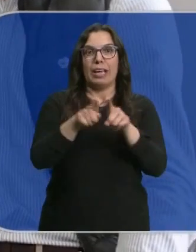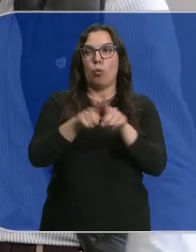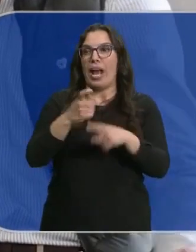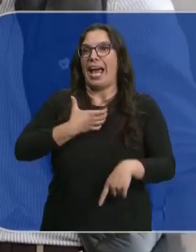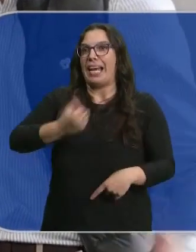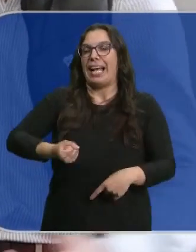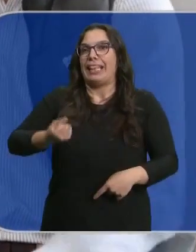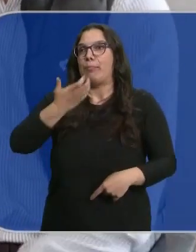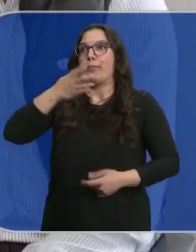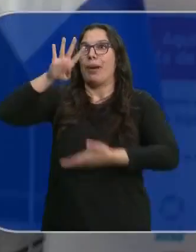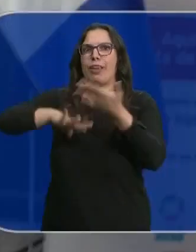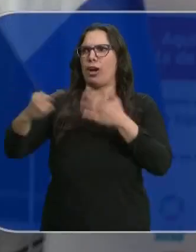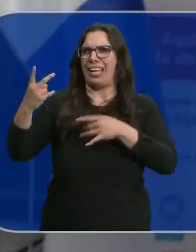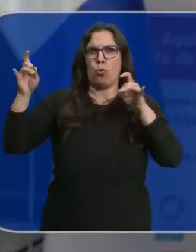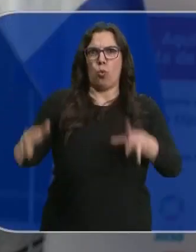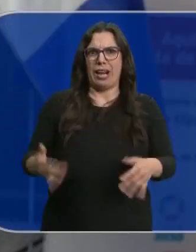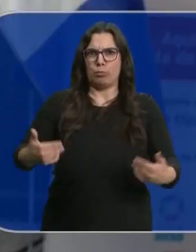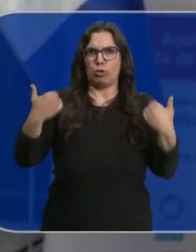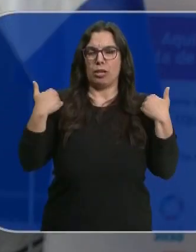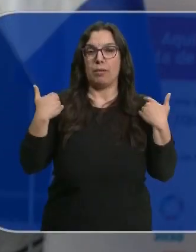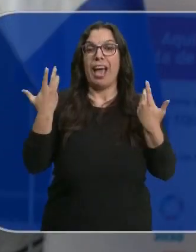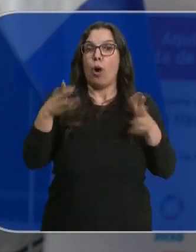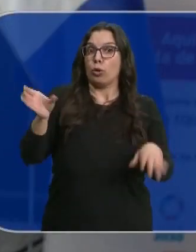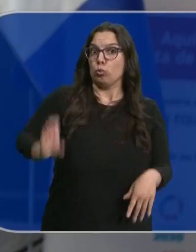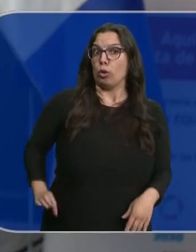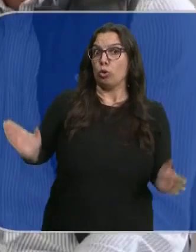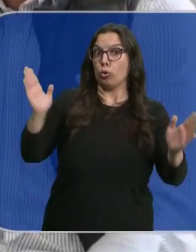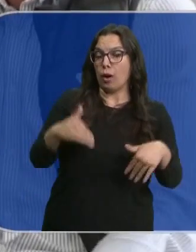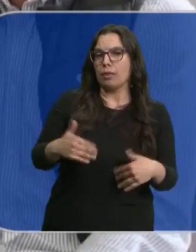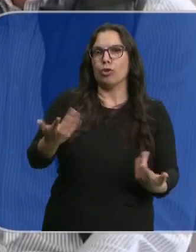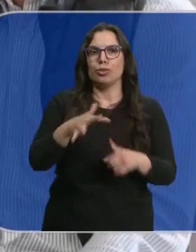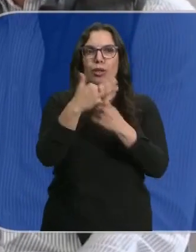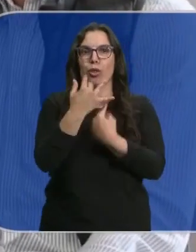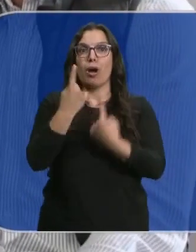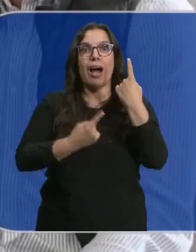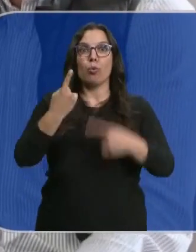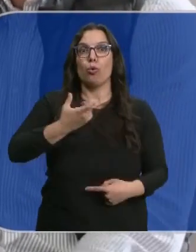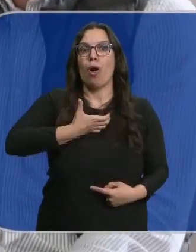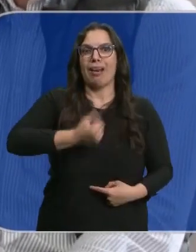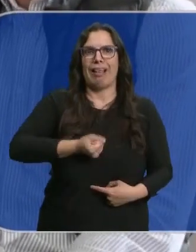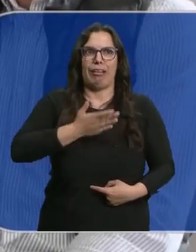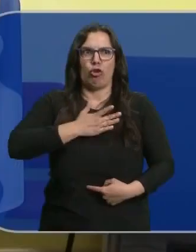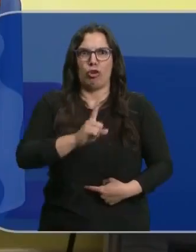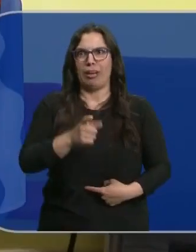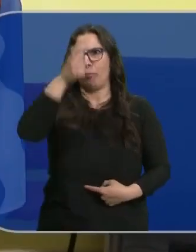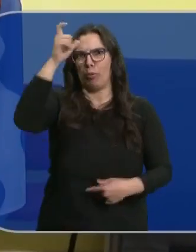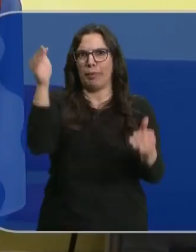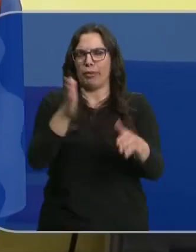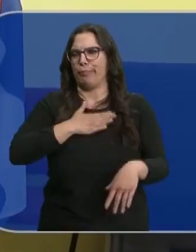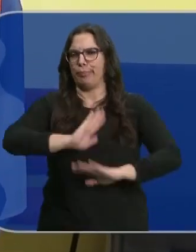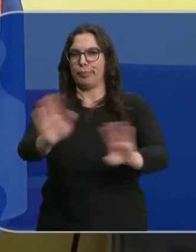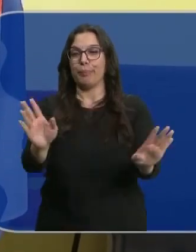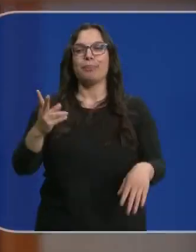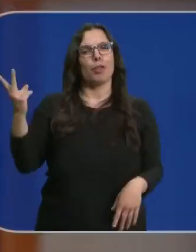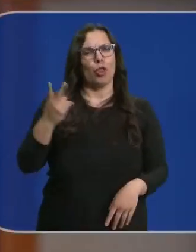el alcalde de Barcelona. Pese a no tener sueldo, con este panorama dicen... Muchos pueblos no encuentran ya gente que se quiera poner para alcalde. Pero ese